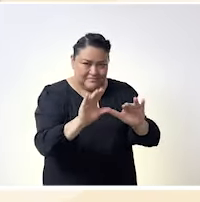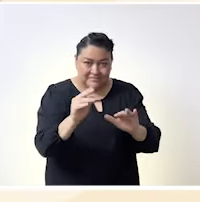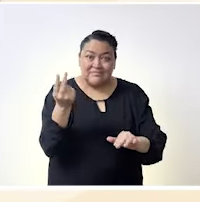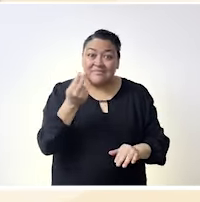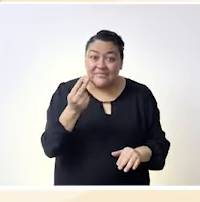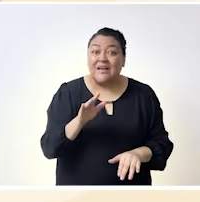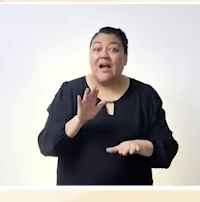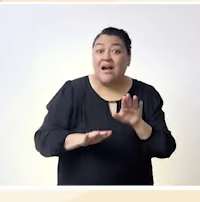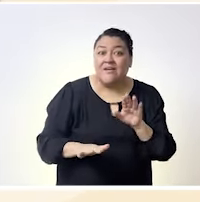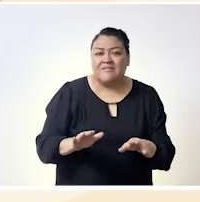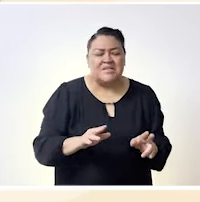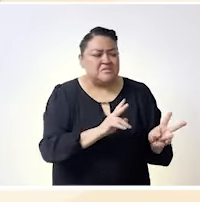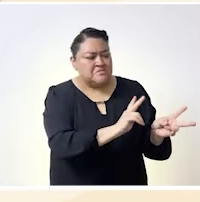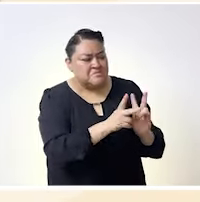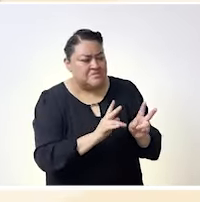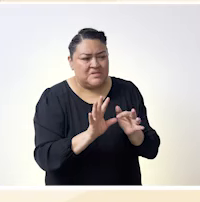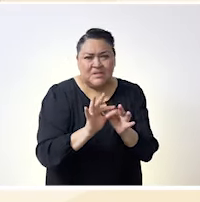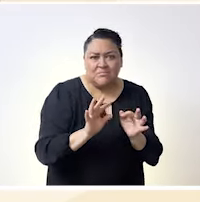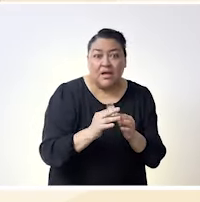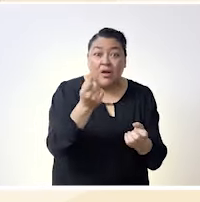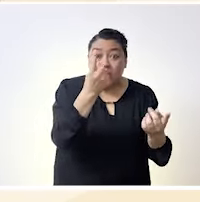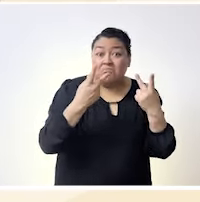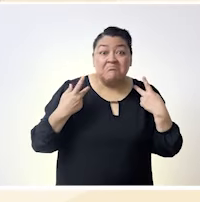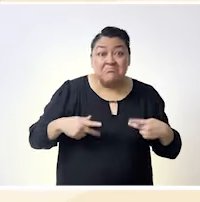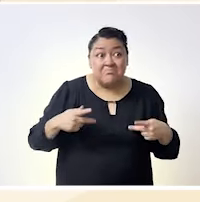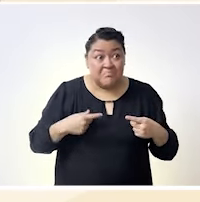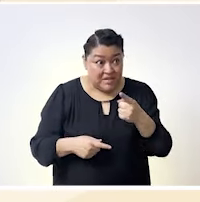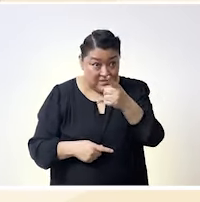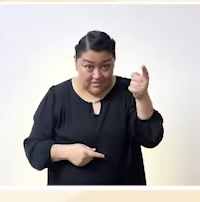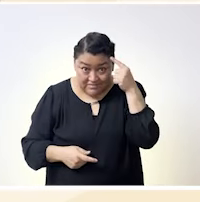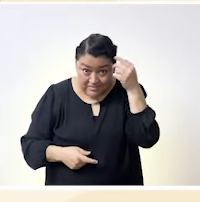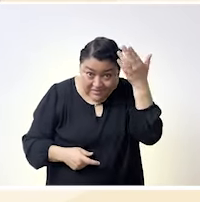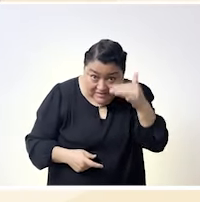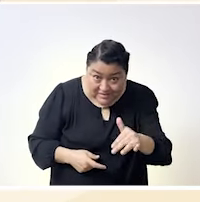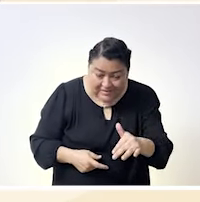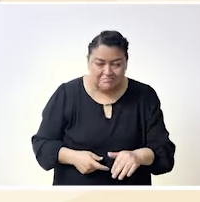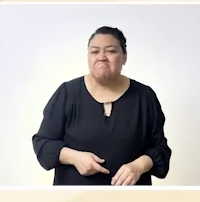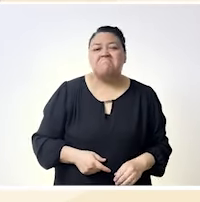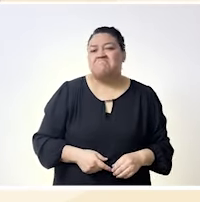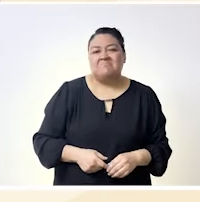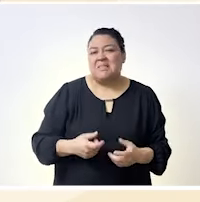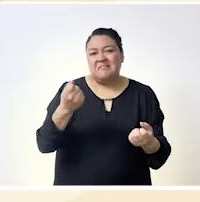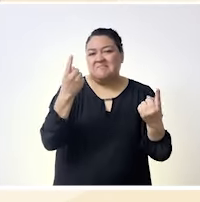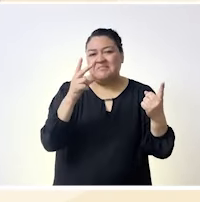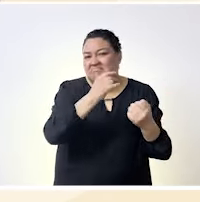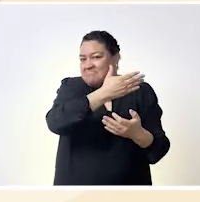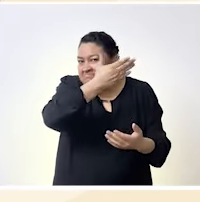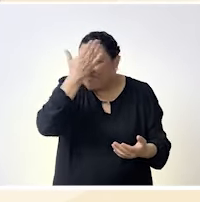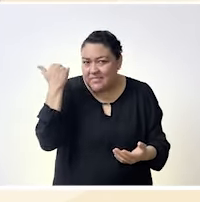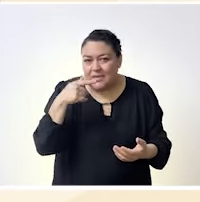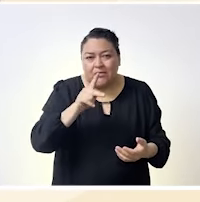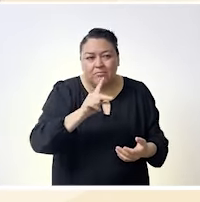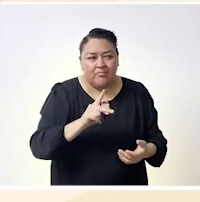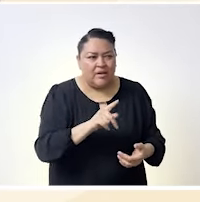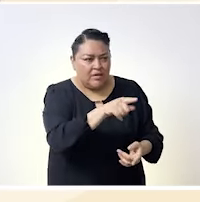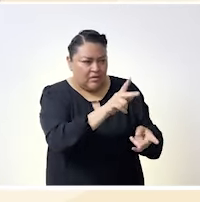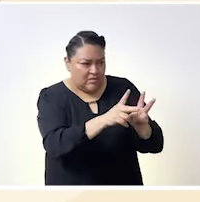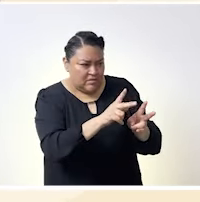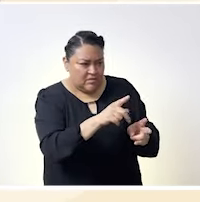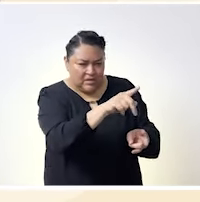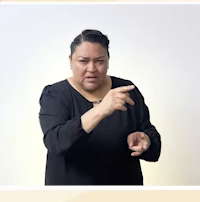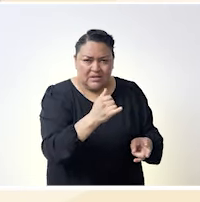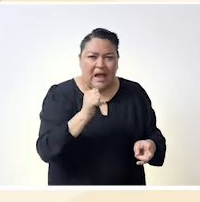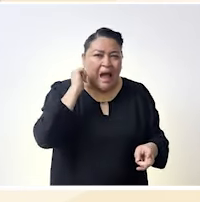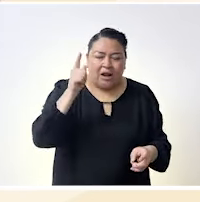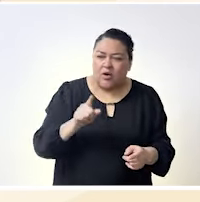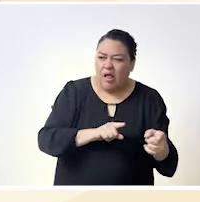porque a veces es necesario empezar a hablar desde cero porque claro no todas las personas van a conocer de las temáticas pero que si dicen